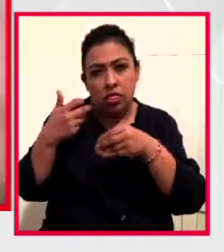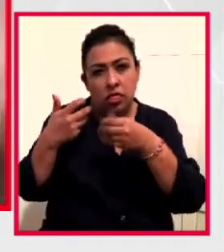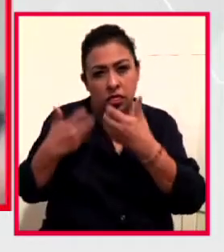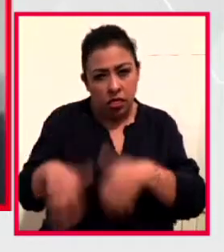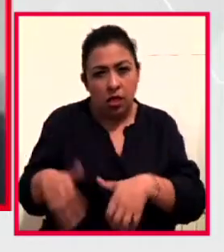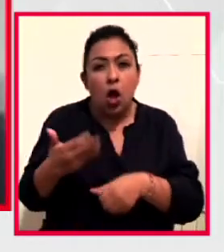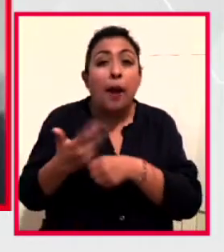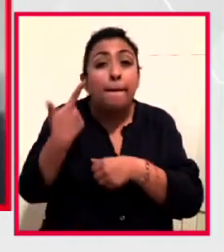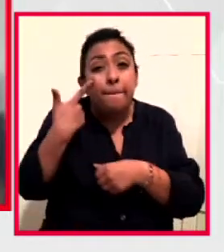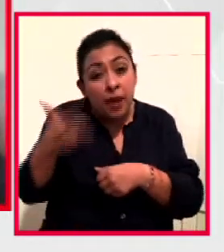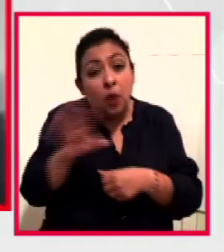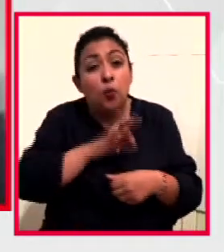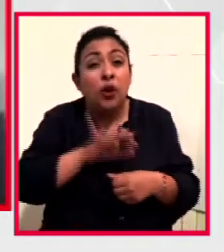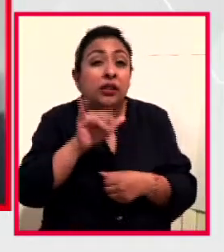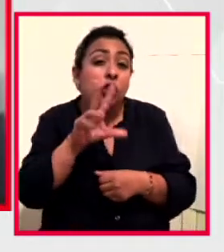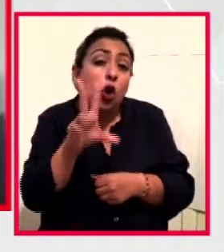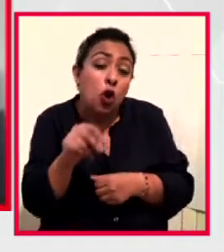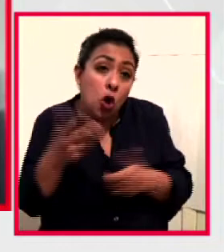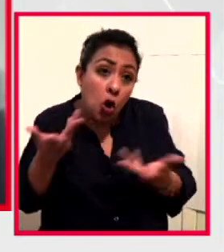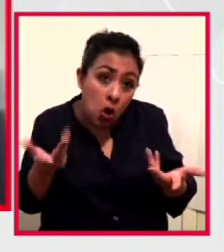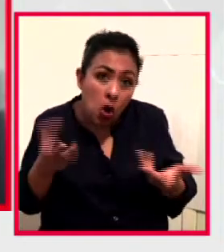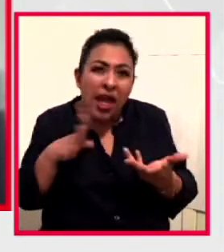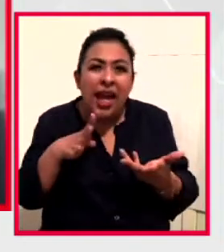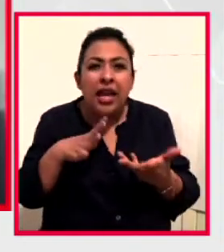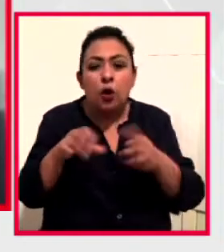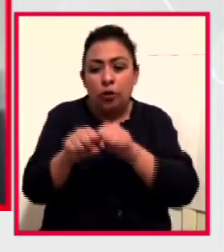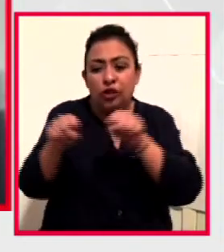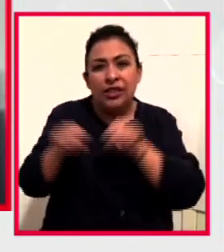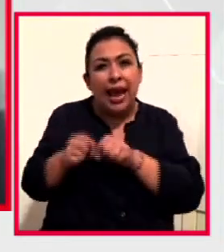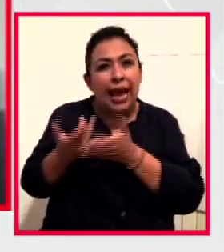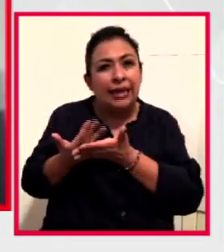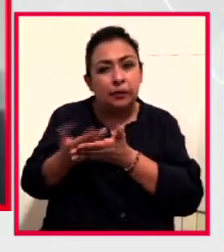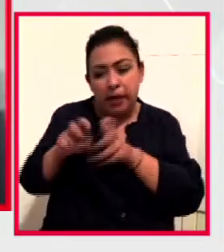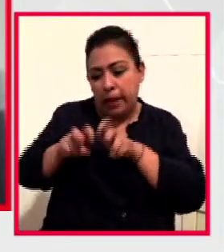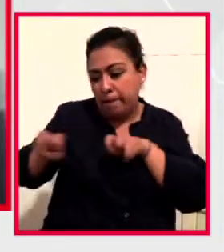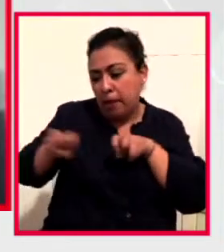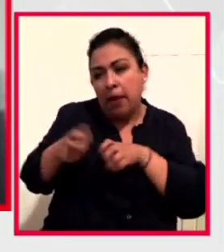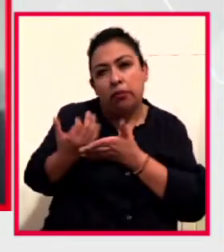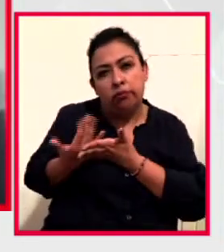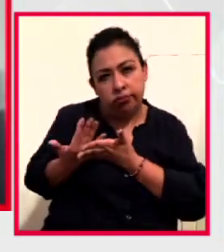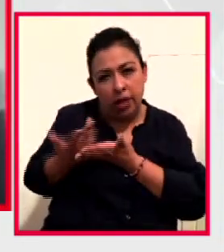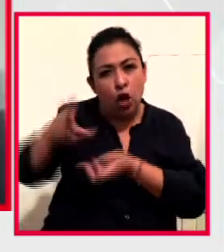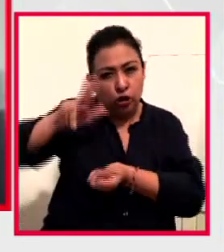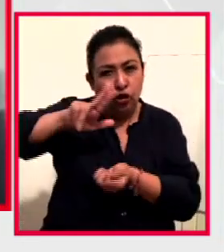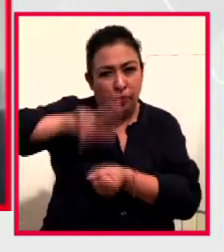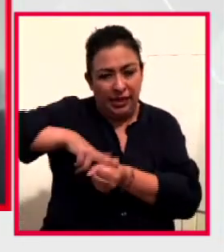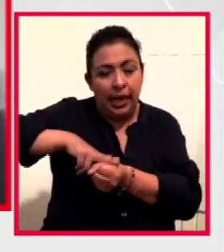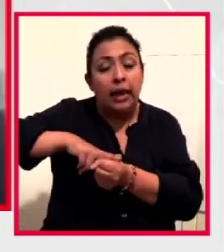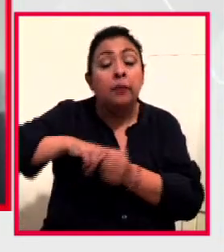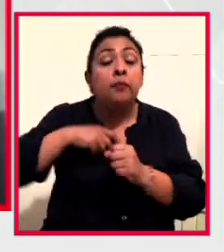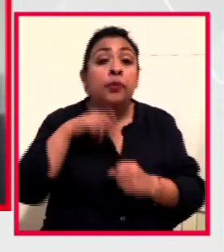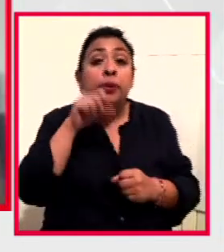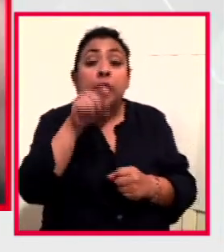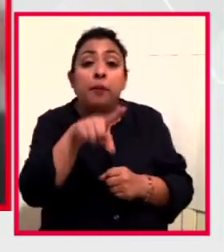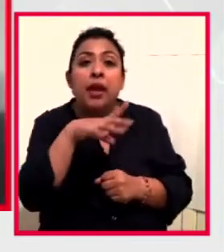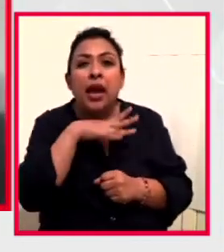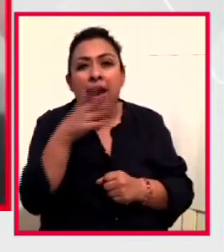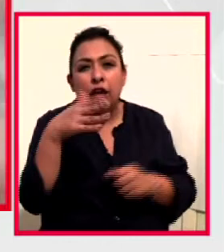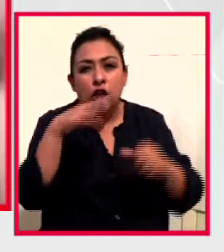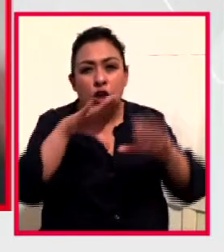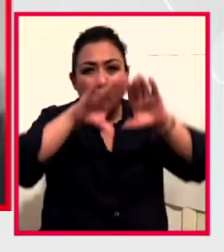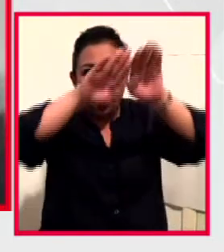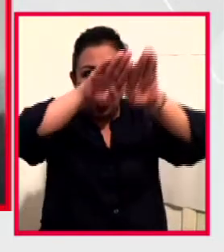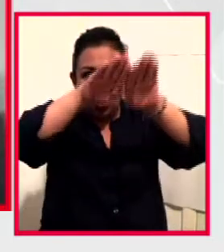ahorita viendo si se puede o no, esta sala de espera en este hospital. Además de unos túneles